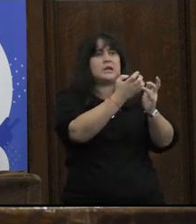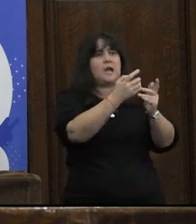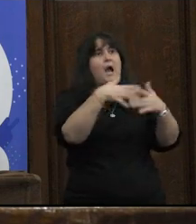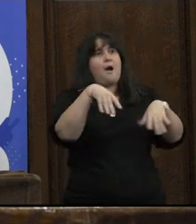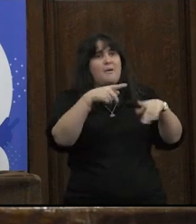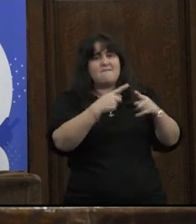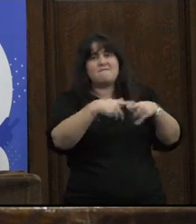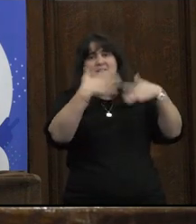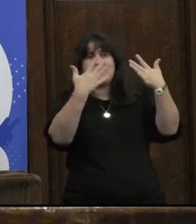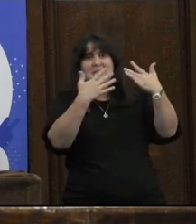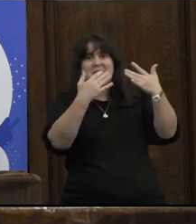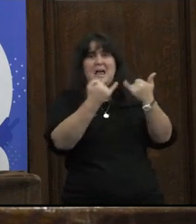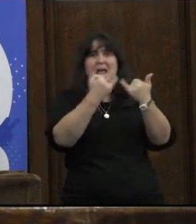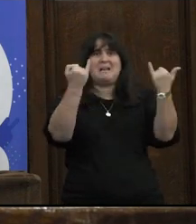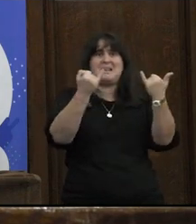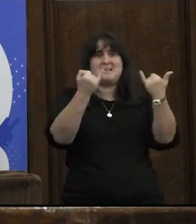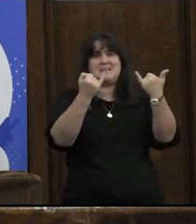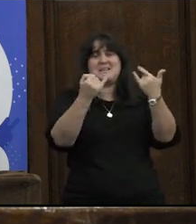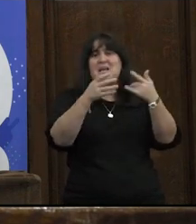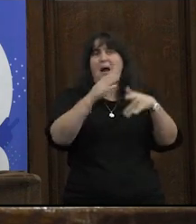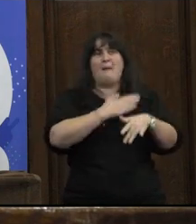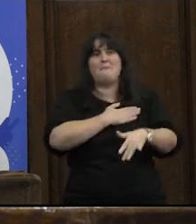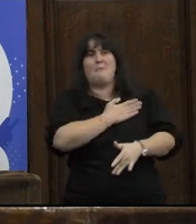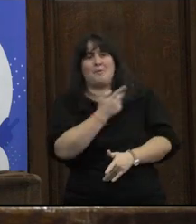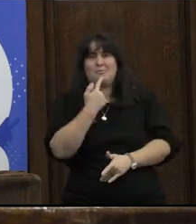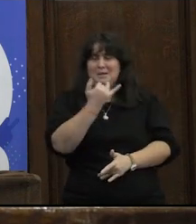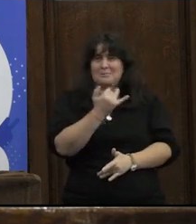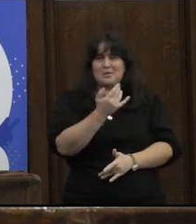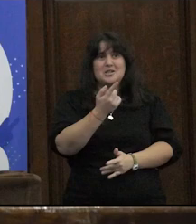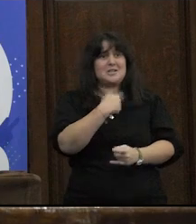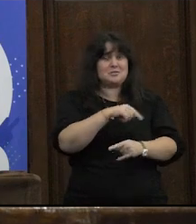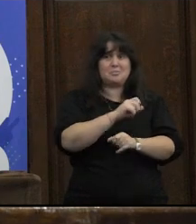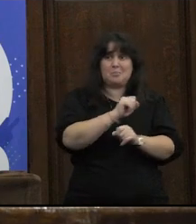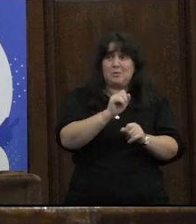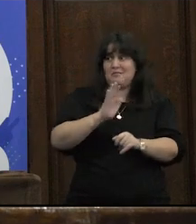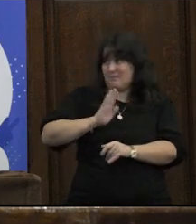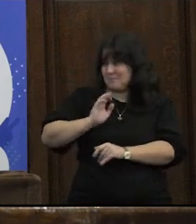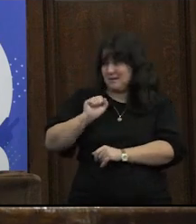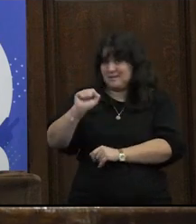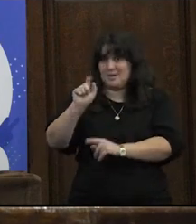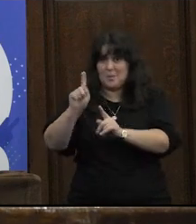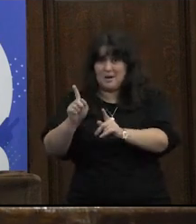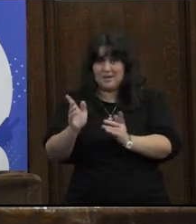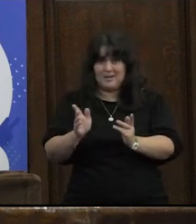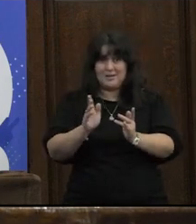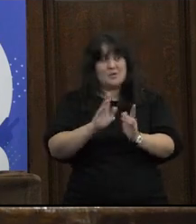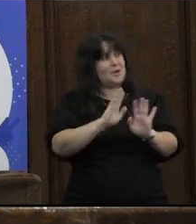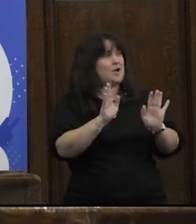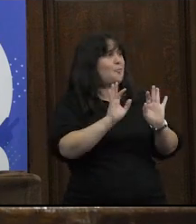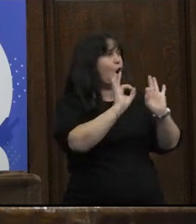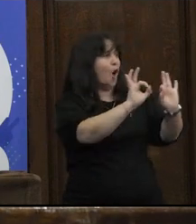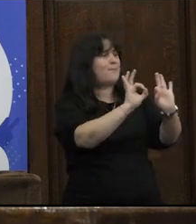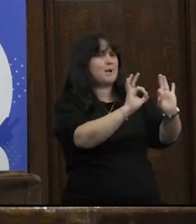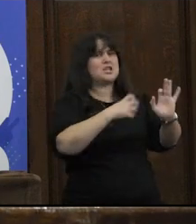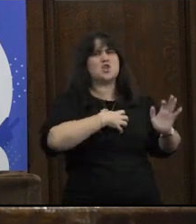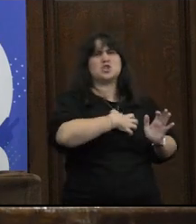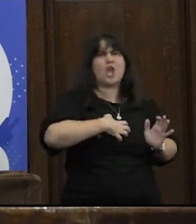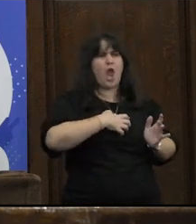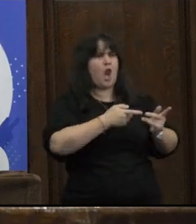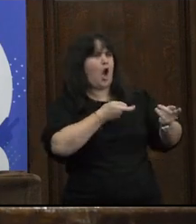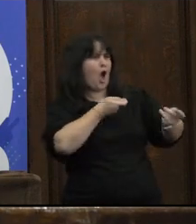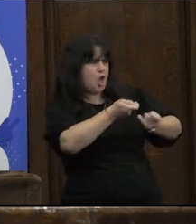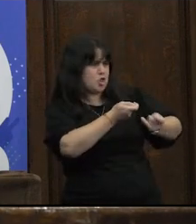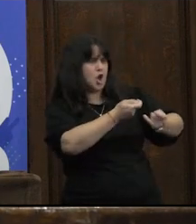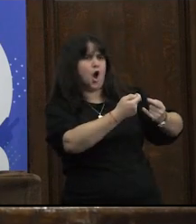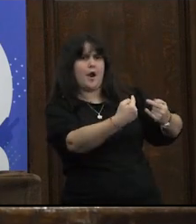festejar el día de San Valentín no implica que necesariamente voy a comprar el paquete completo de los celos de los